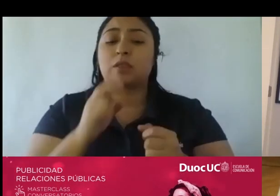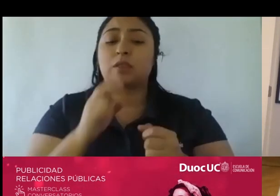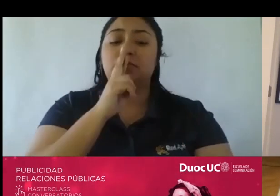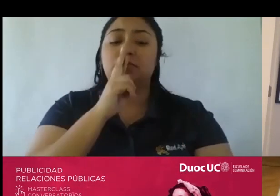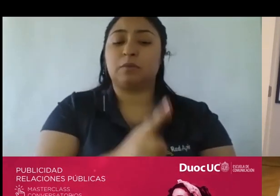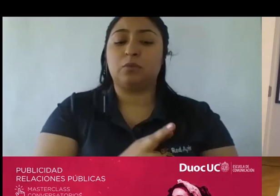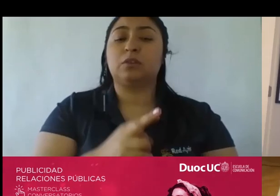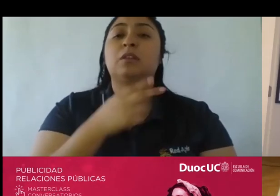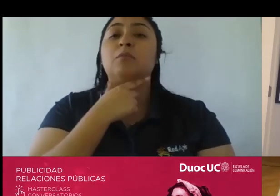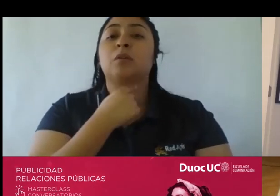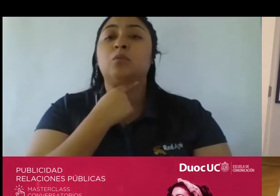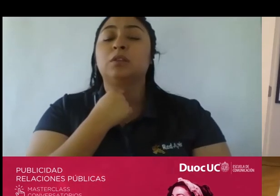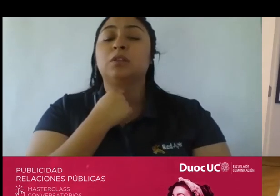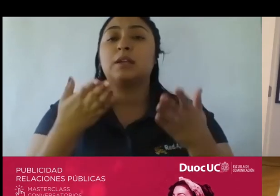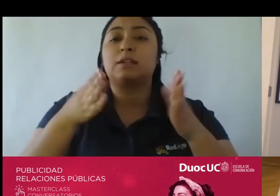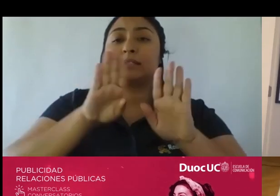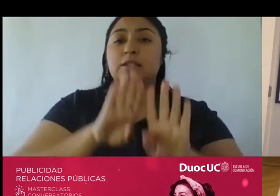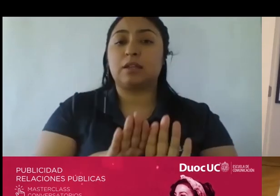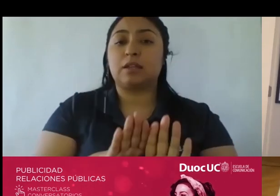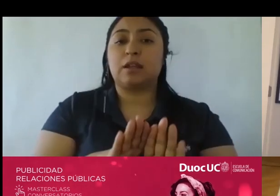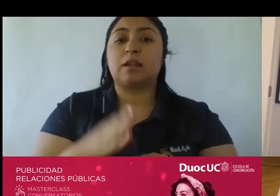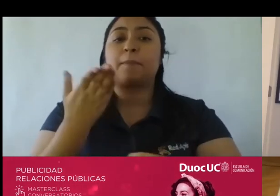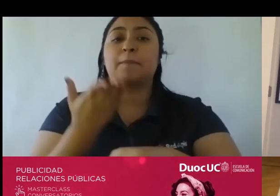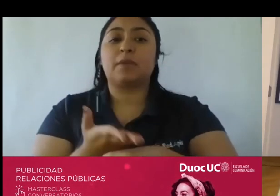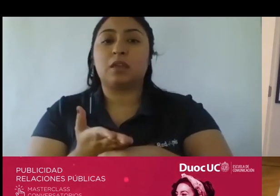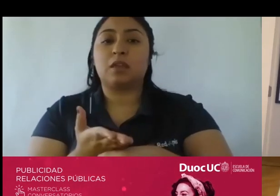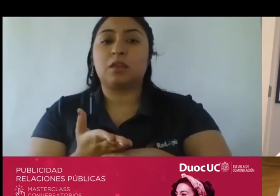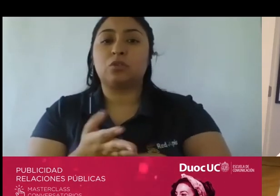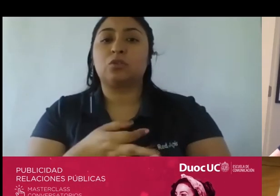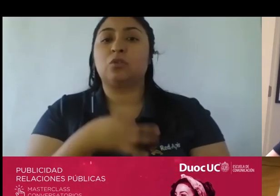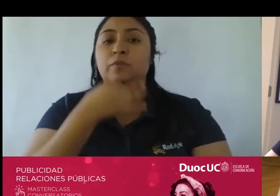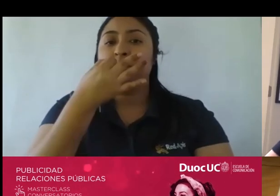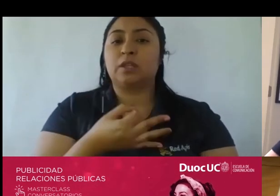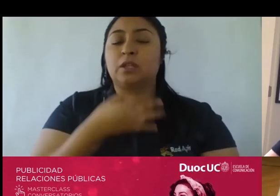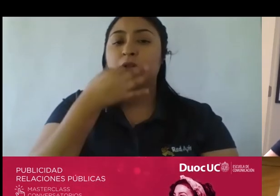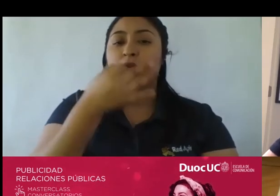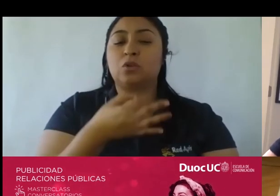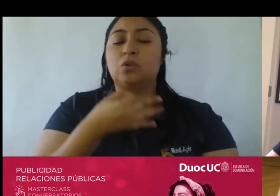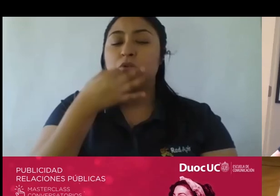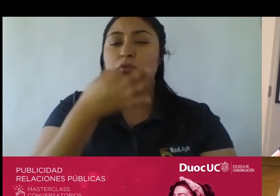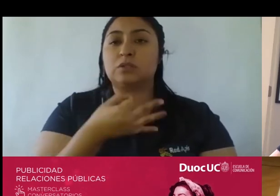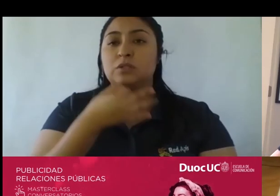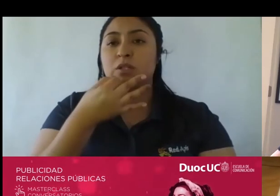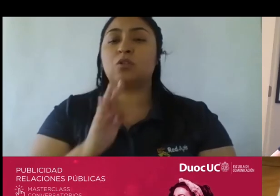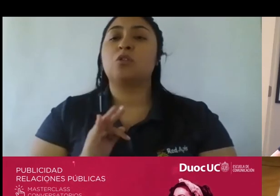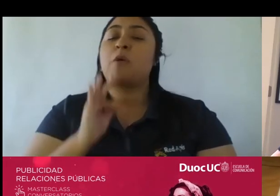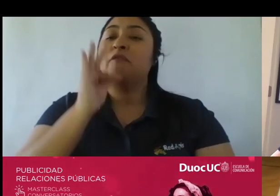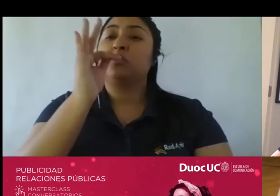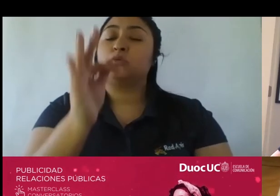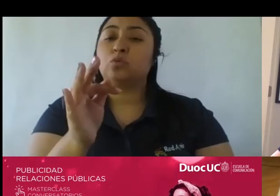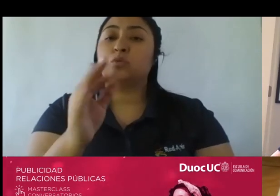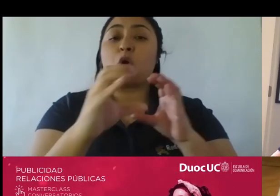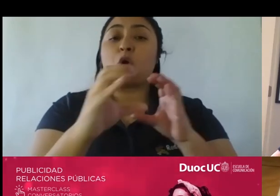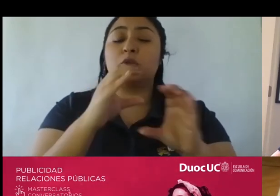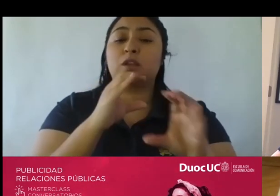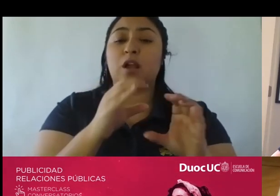cerrar Rodrigo pidiéndote un consejo para nuestros futuros comunicadores publicistas relacionadores públicos y quienes nos estén